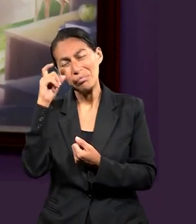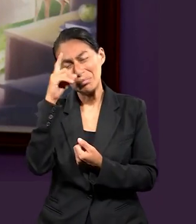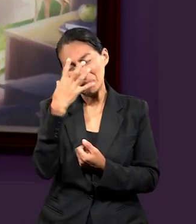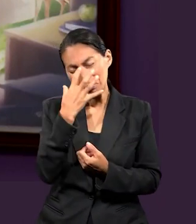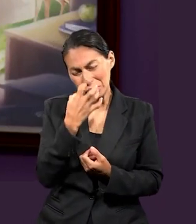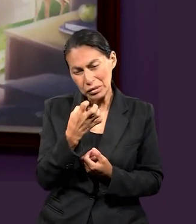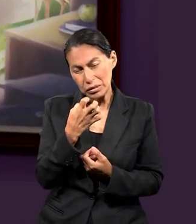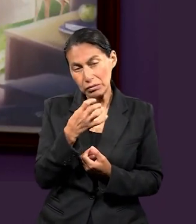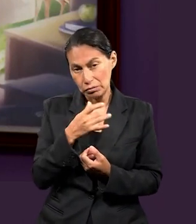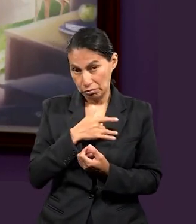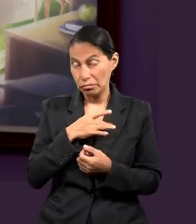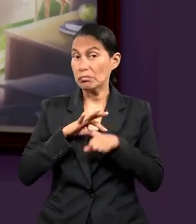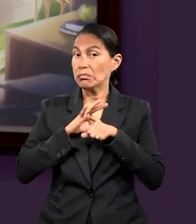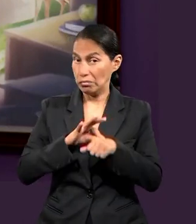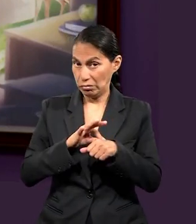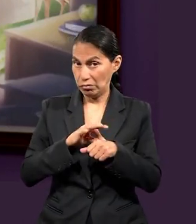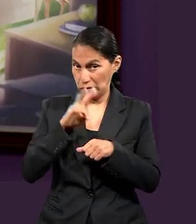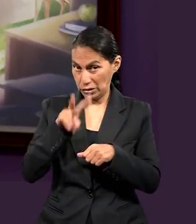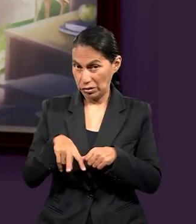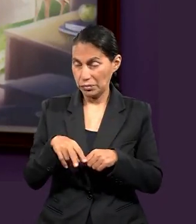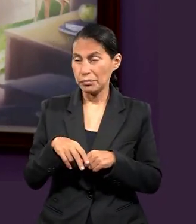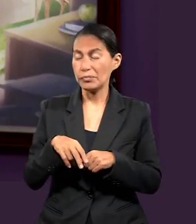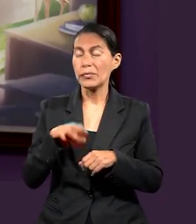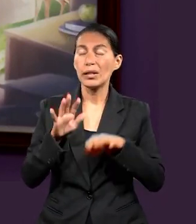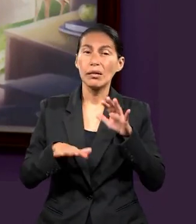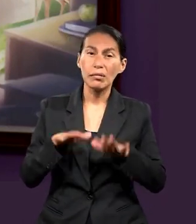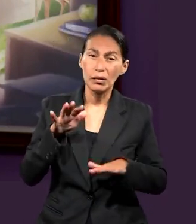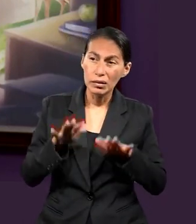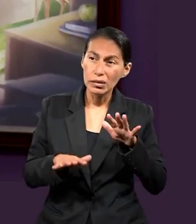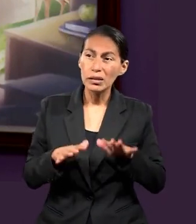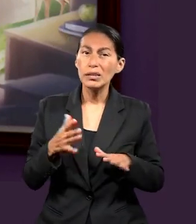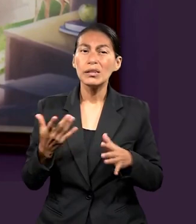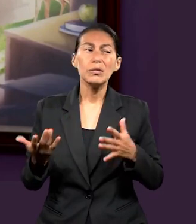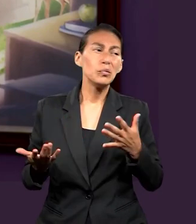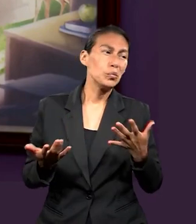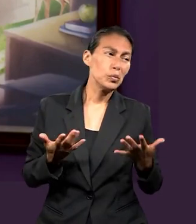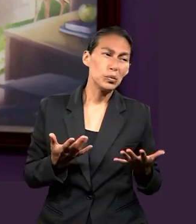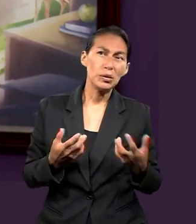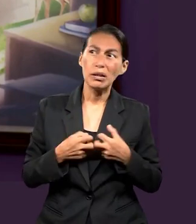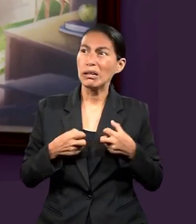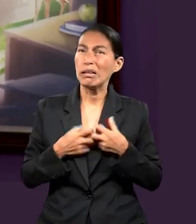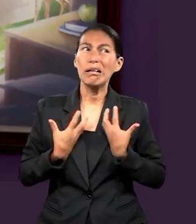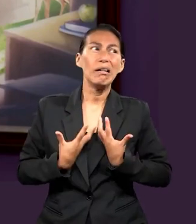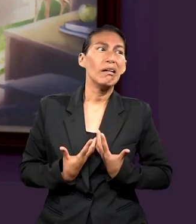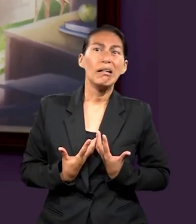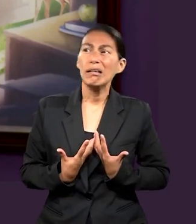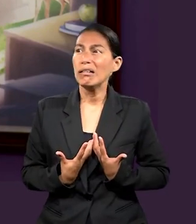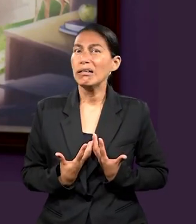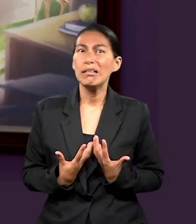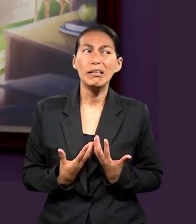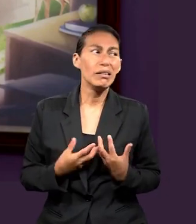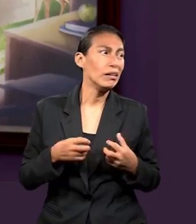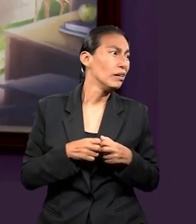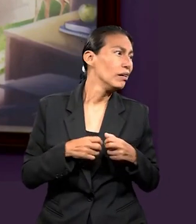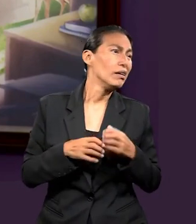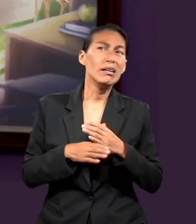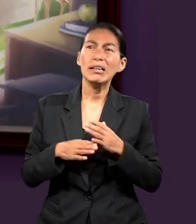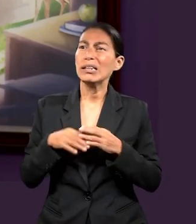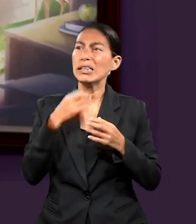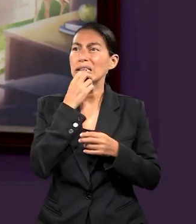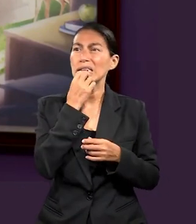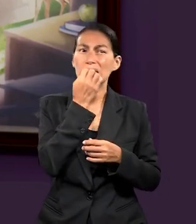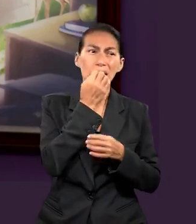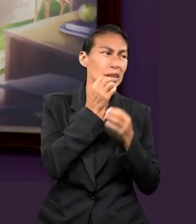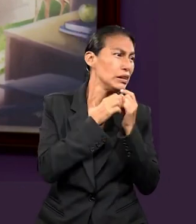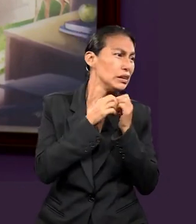y porque me ha pasado y lo he vivido, a veces cuando la ansiedad llega y